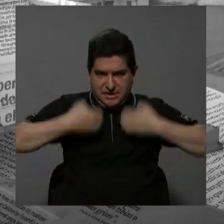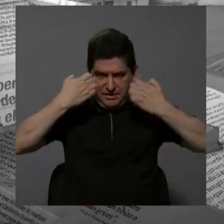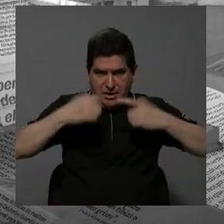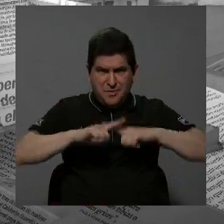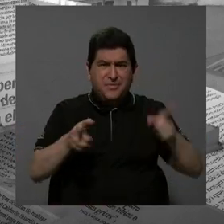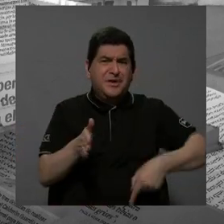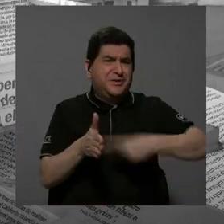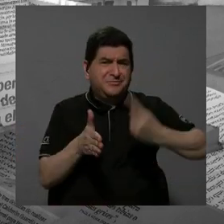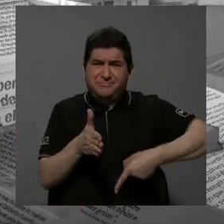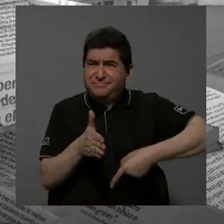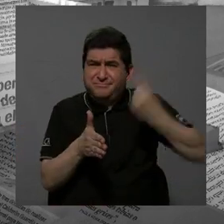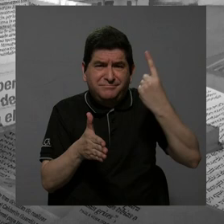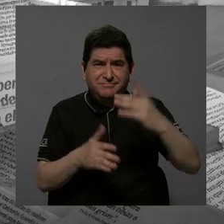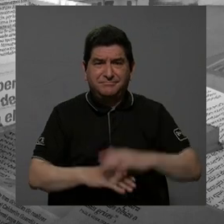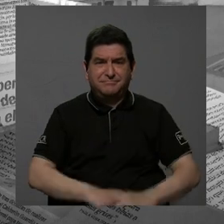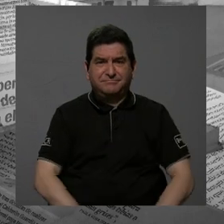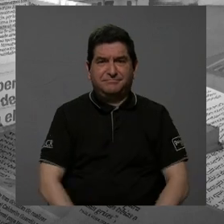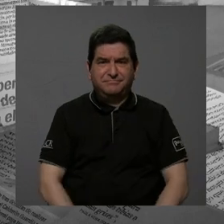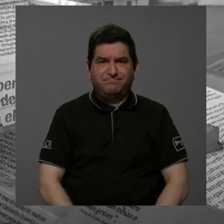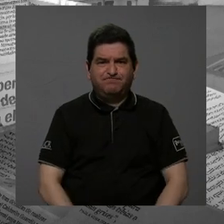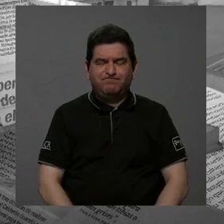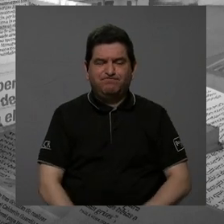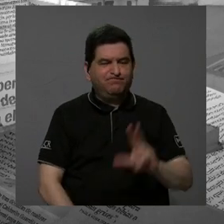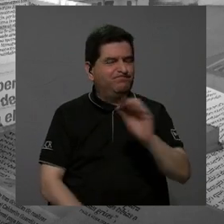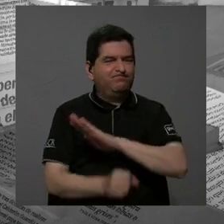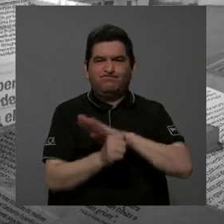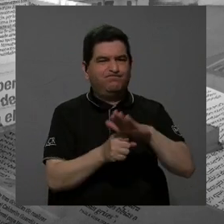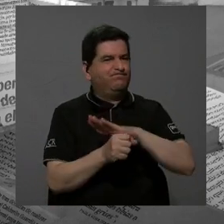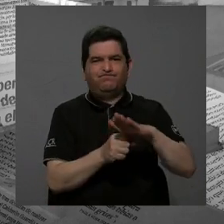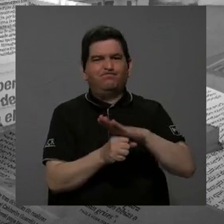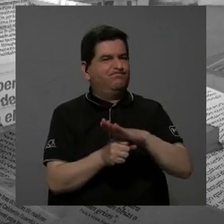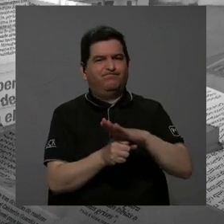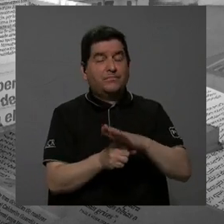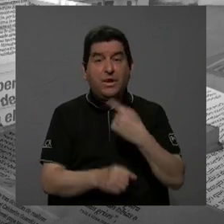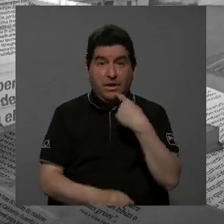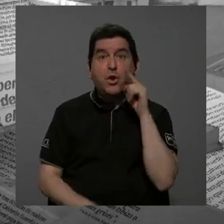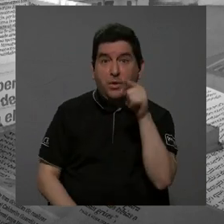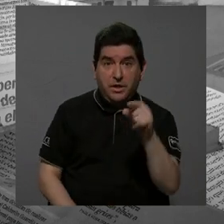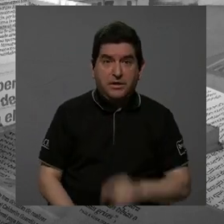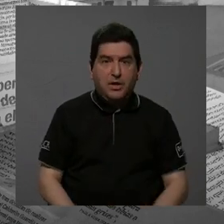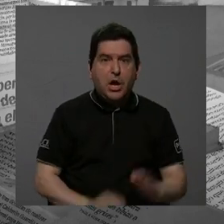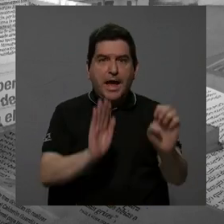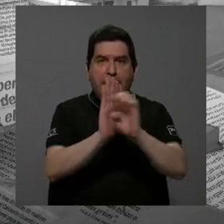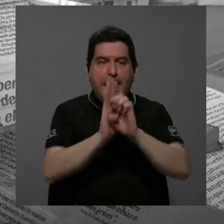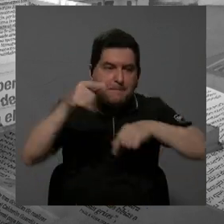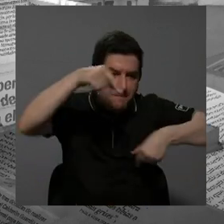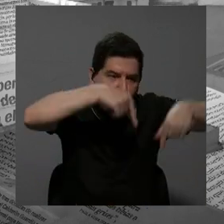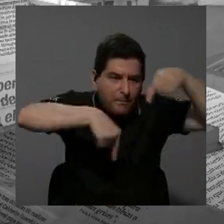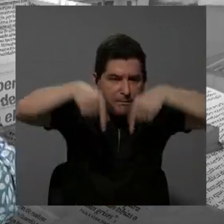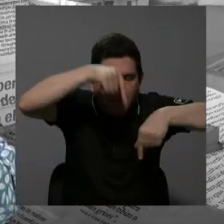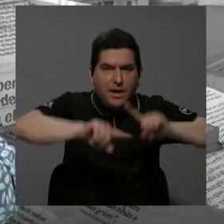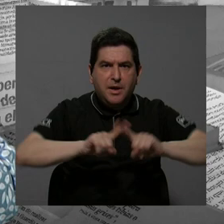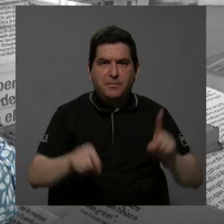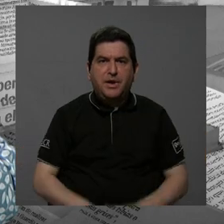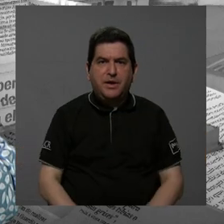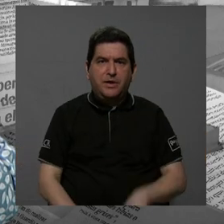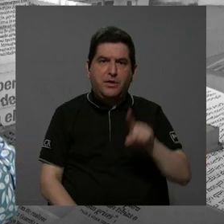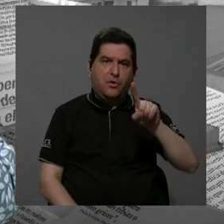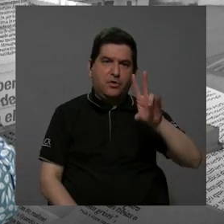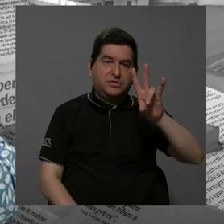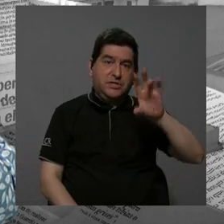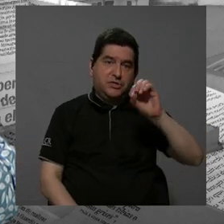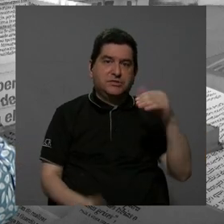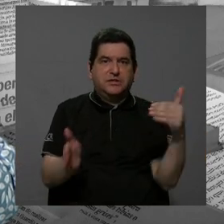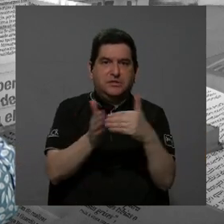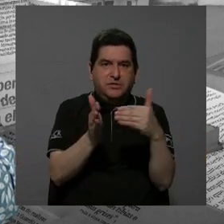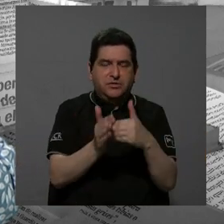pero en muchas ocasiones no es suficiente, y como le digo, este es el ejemplo de química, pero después de los 170, de